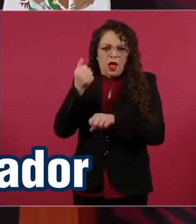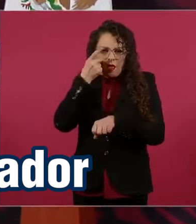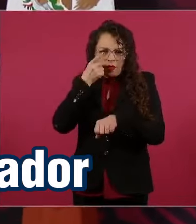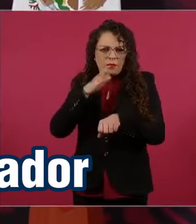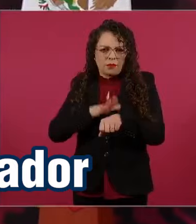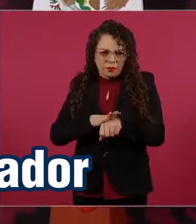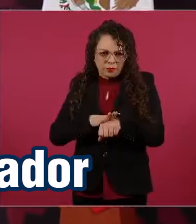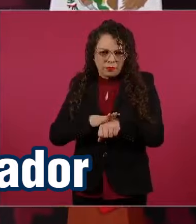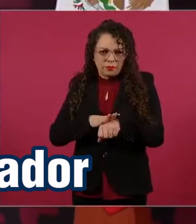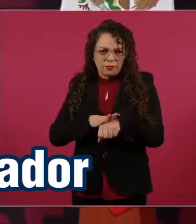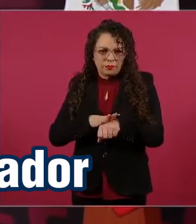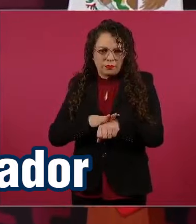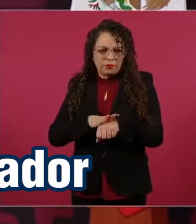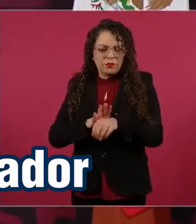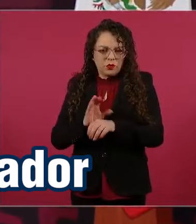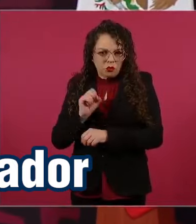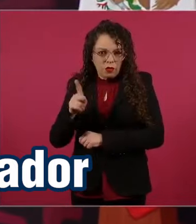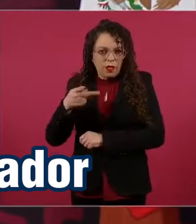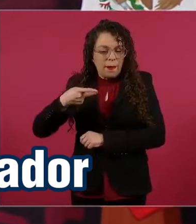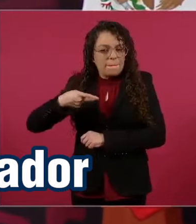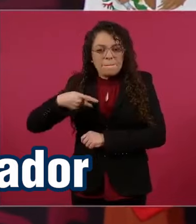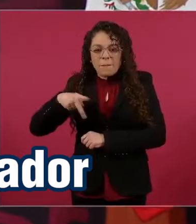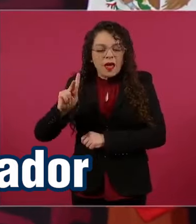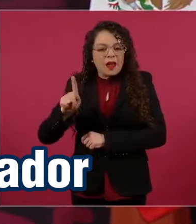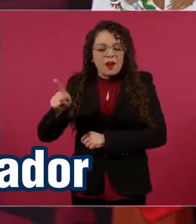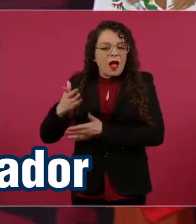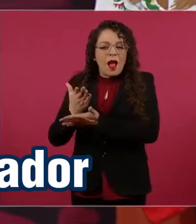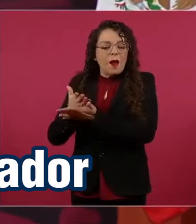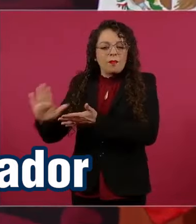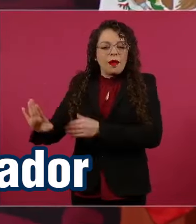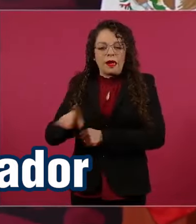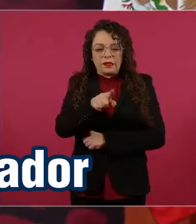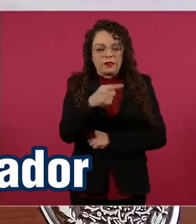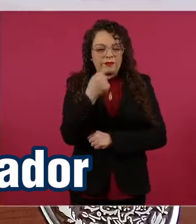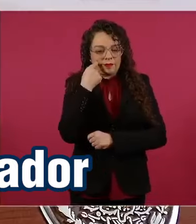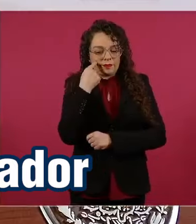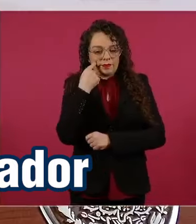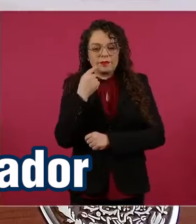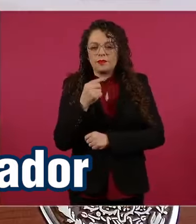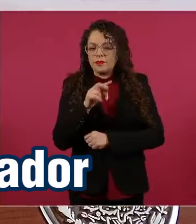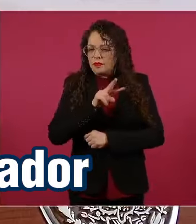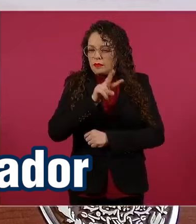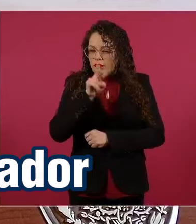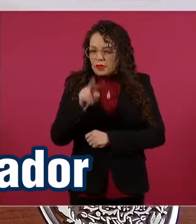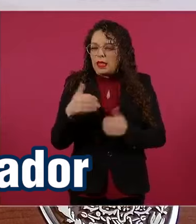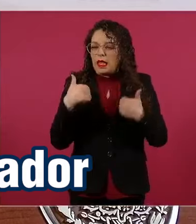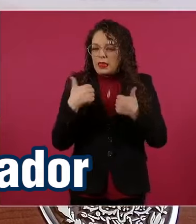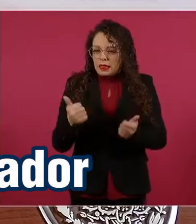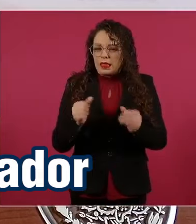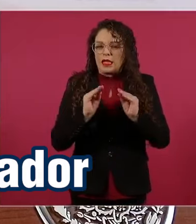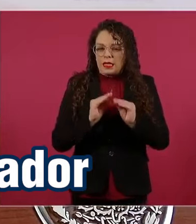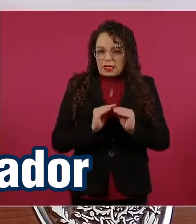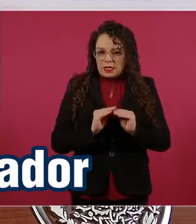que sencillamente, claramente están